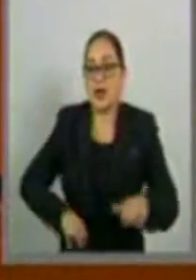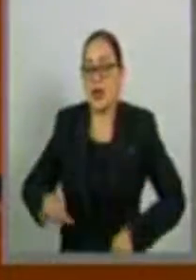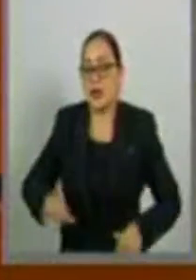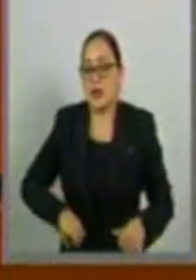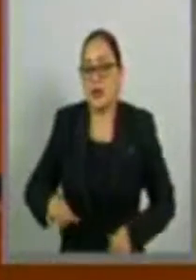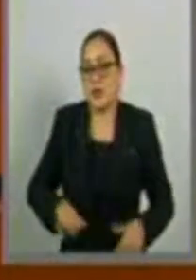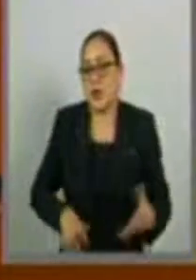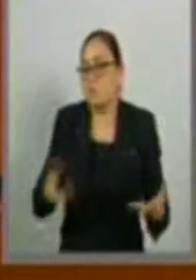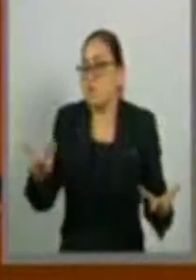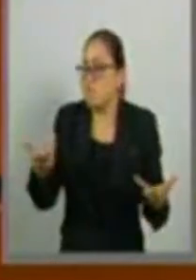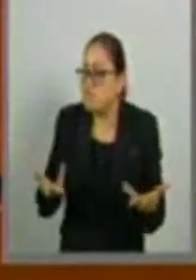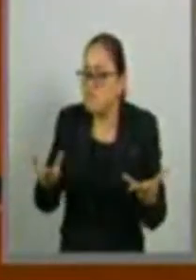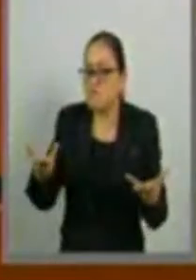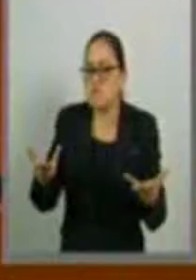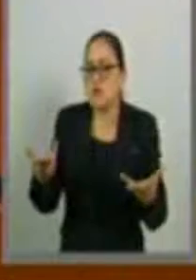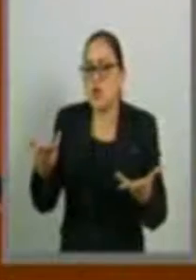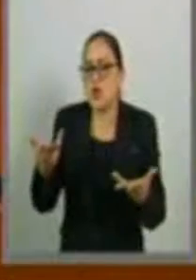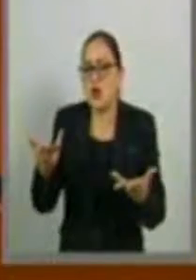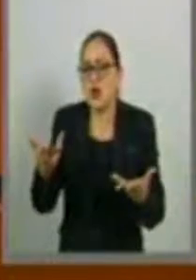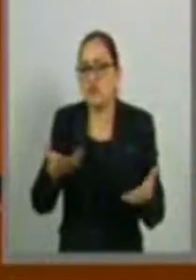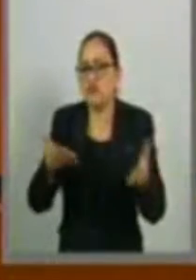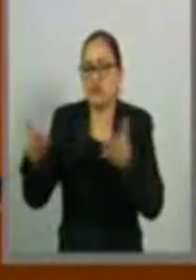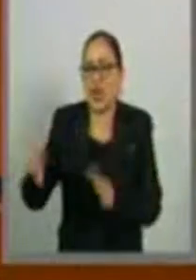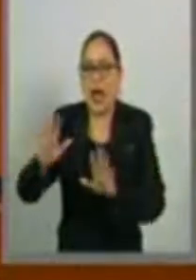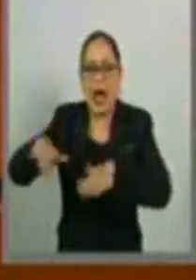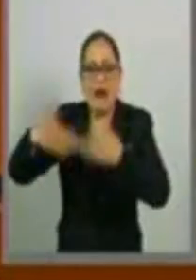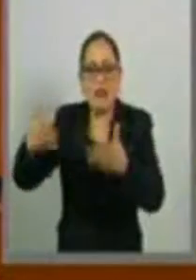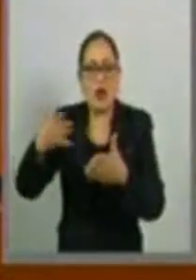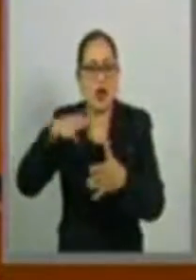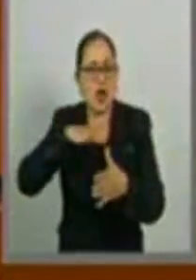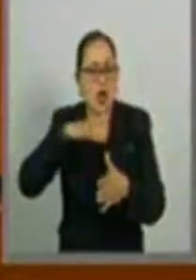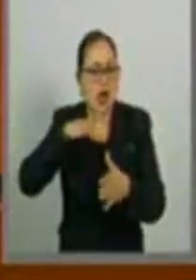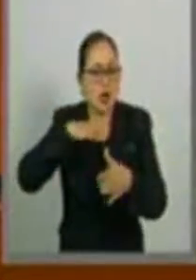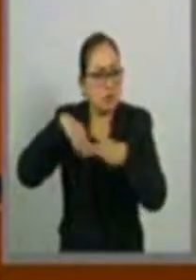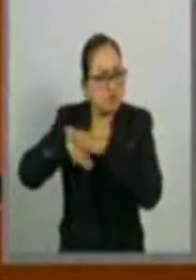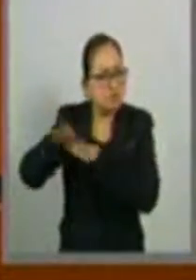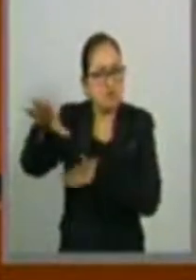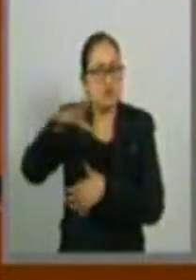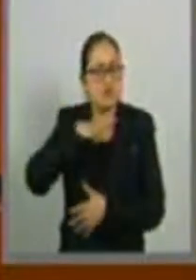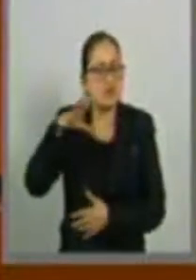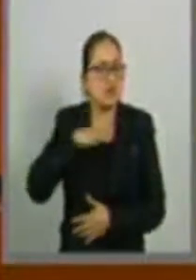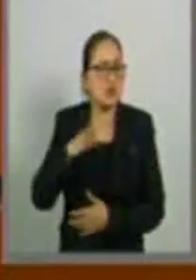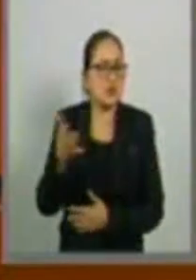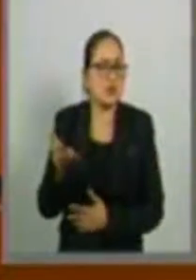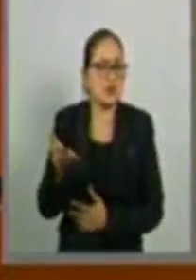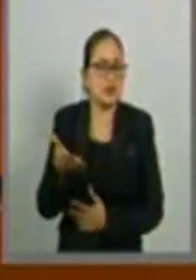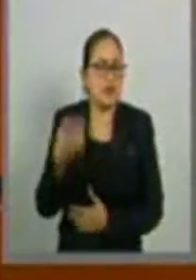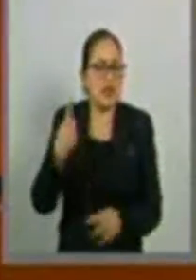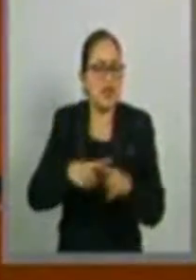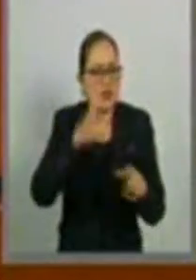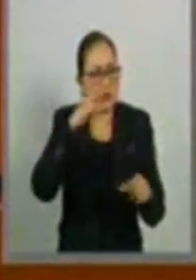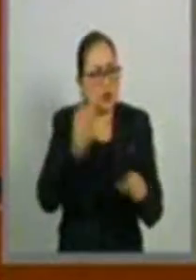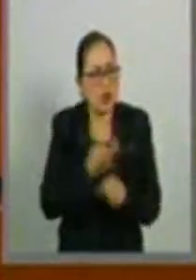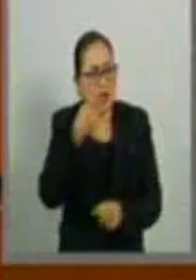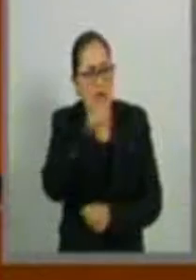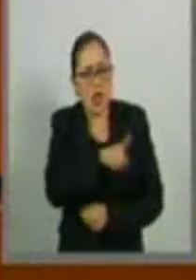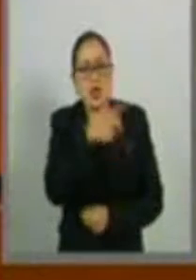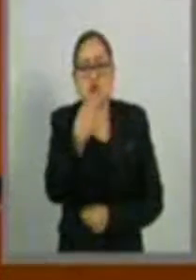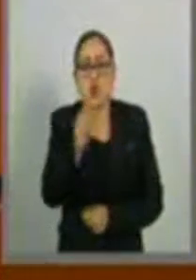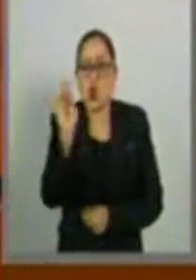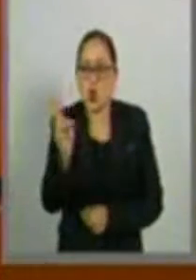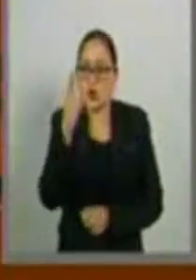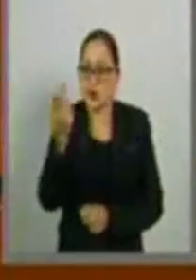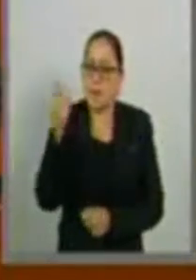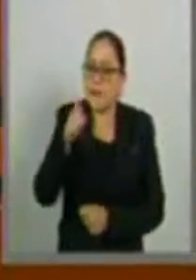extramuros, fueron a realizar una tarea que les encargó su propia universidad para